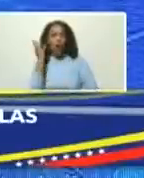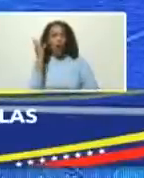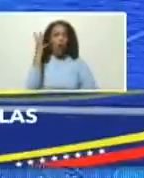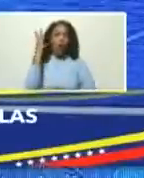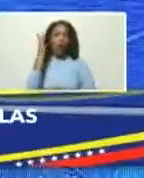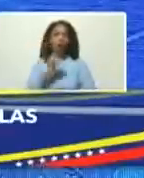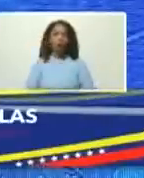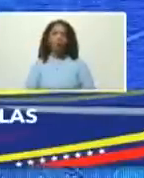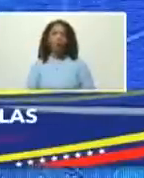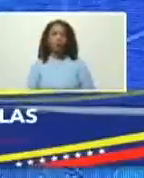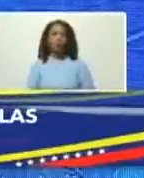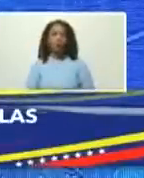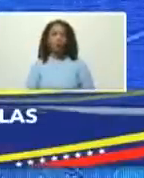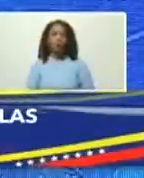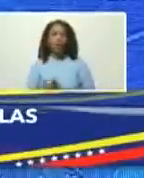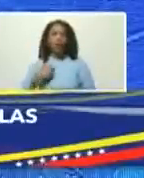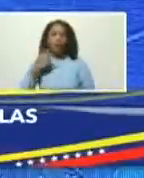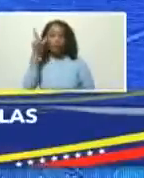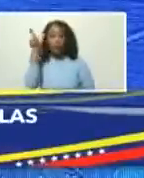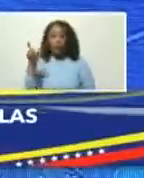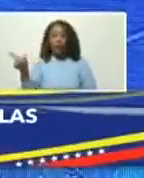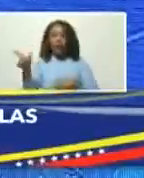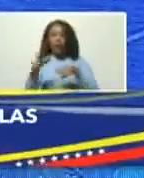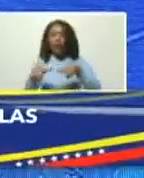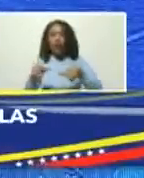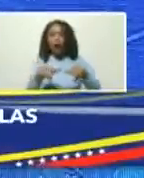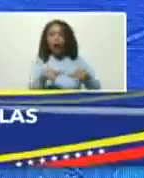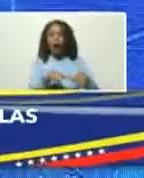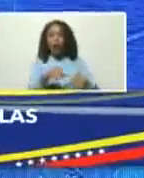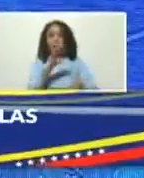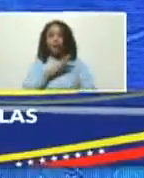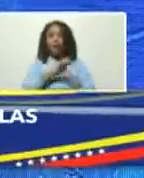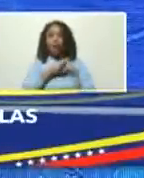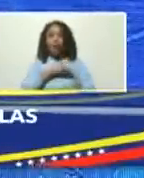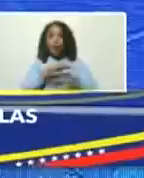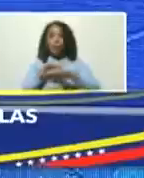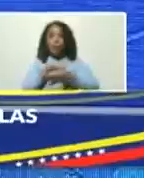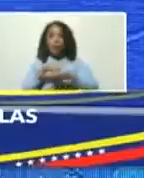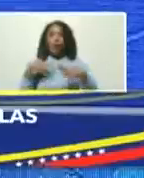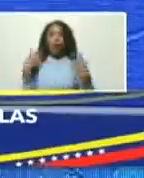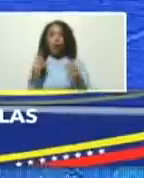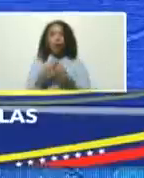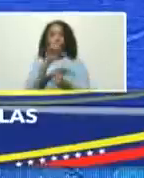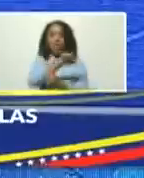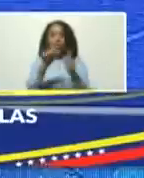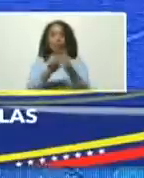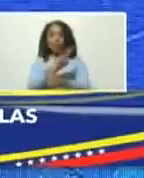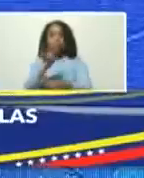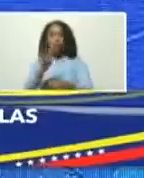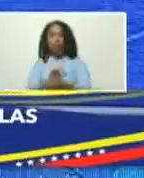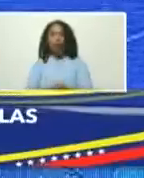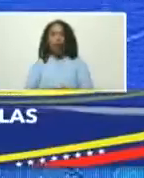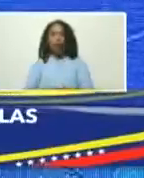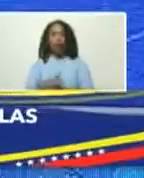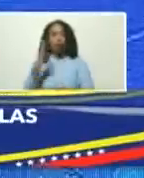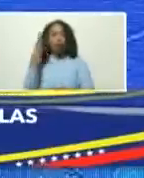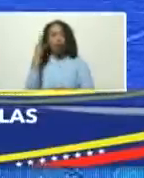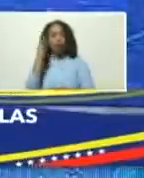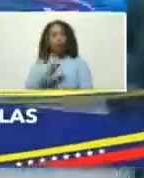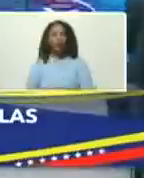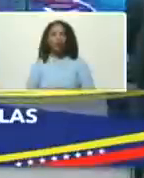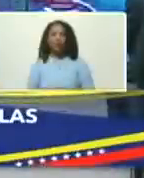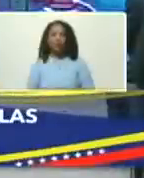tienen que ser zonas señora ministra compañera vicepresidenta Gabriela Jiménez